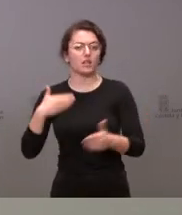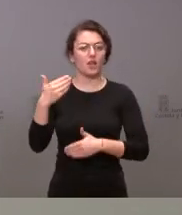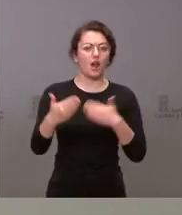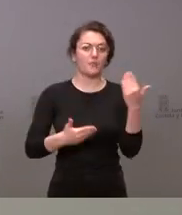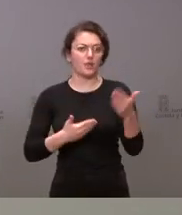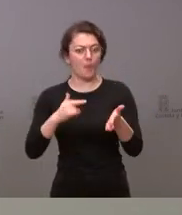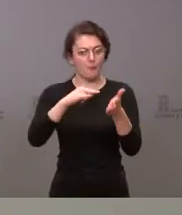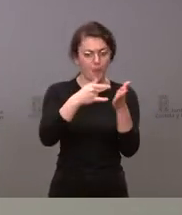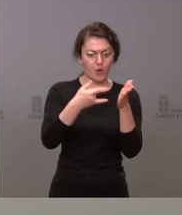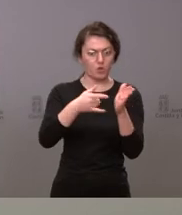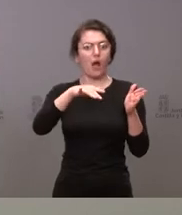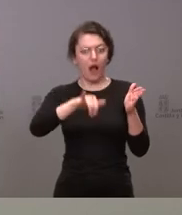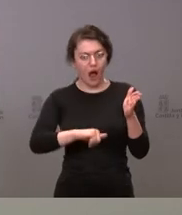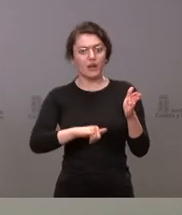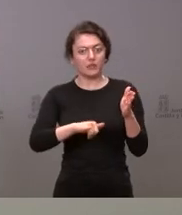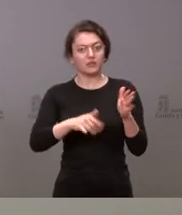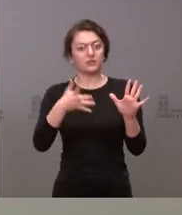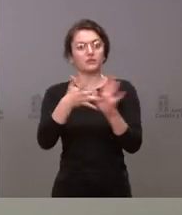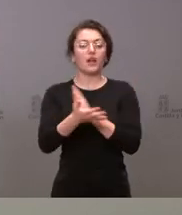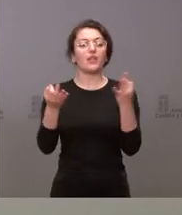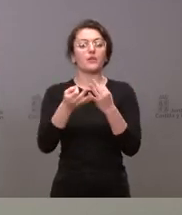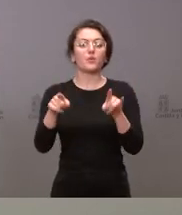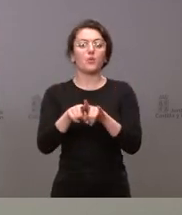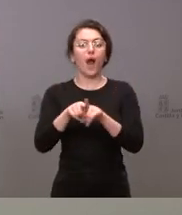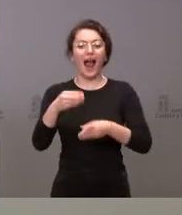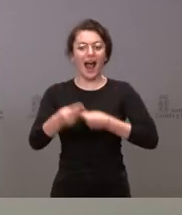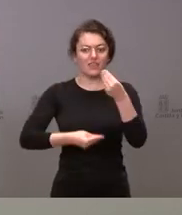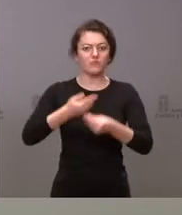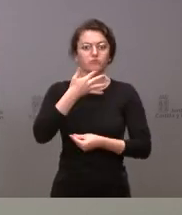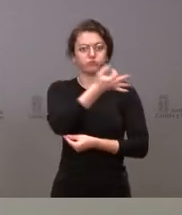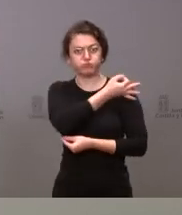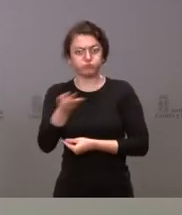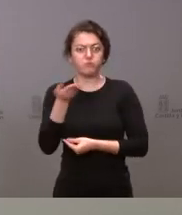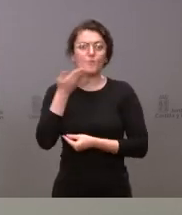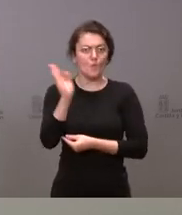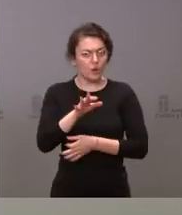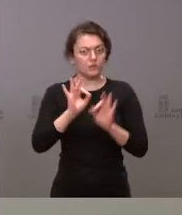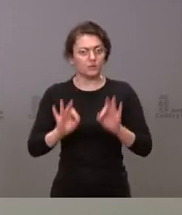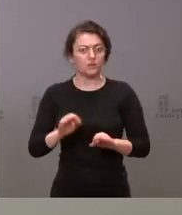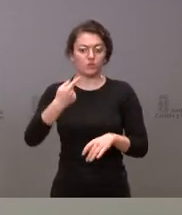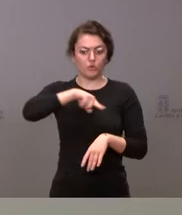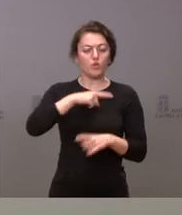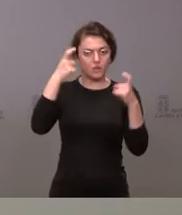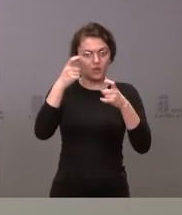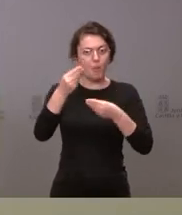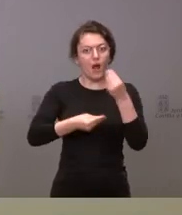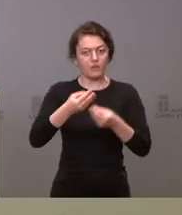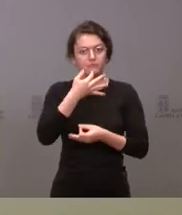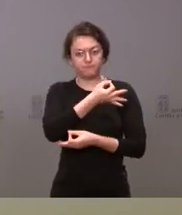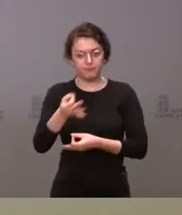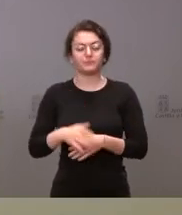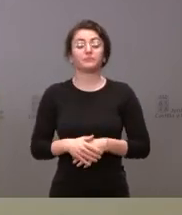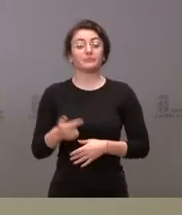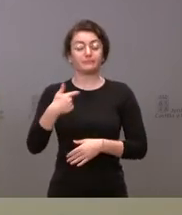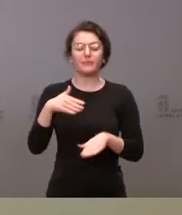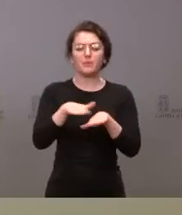proyecto y que tiene que ser desarrollado con absoluta eficacia y eso es lo que vamos a hacer también desde la Junta de Castilla y León Sí, perdona le había